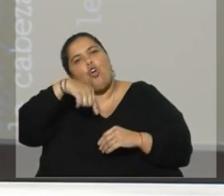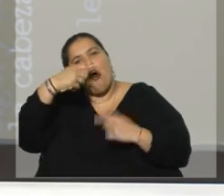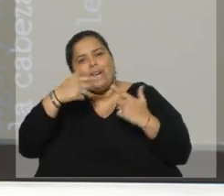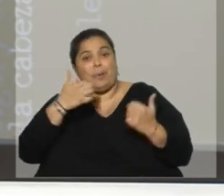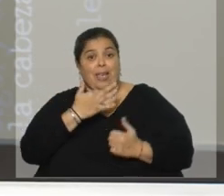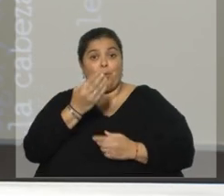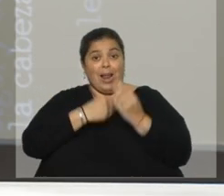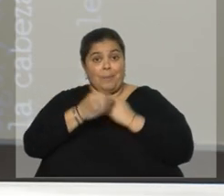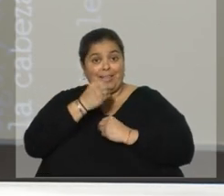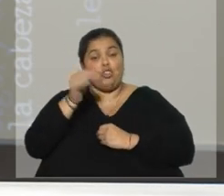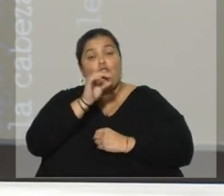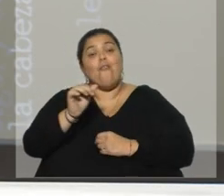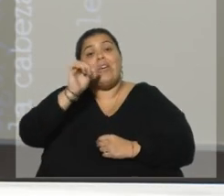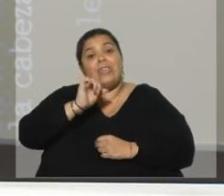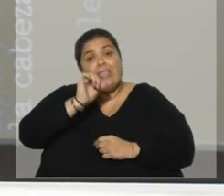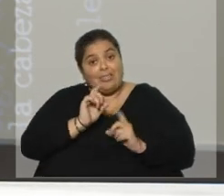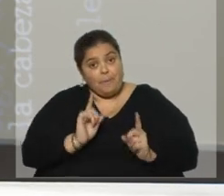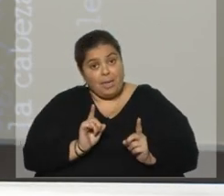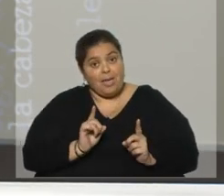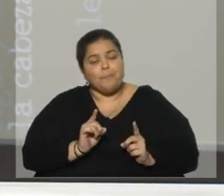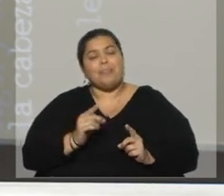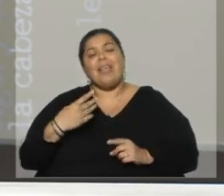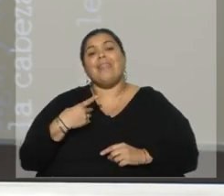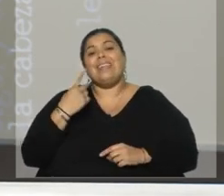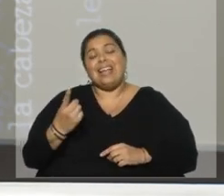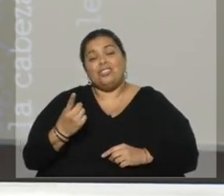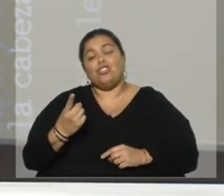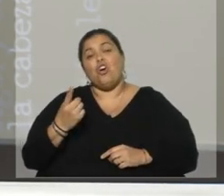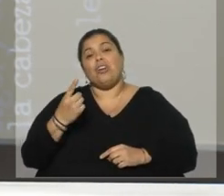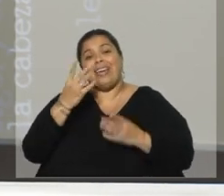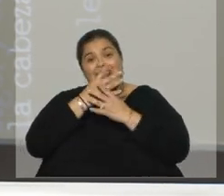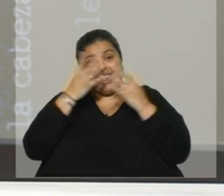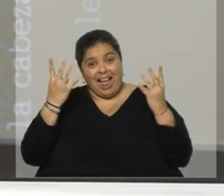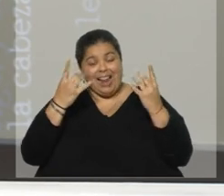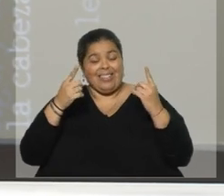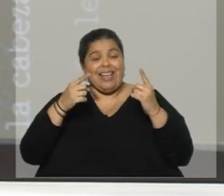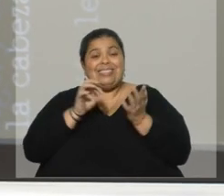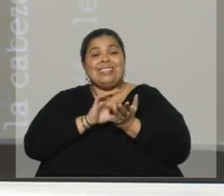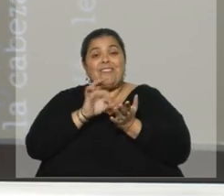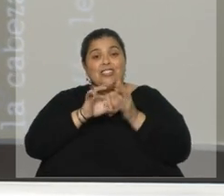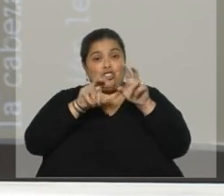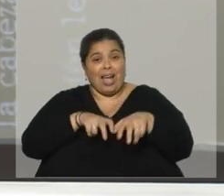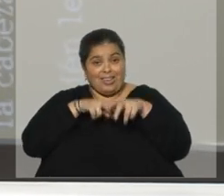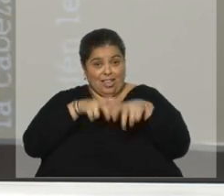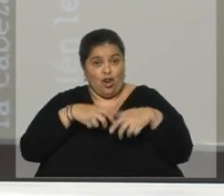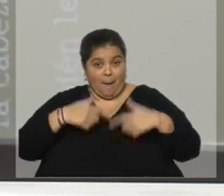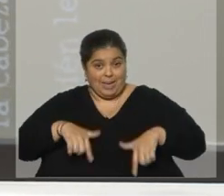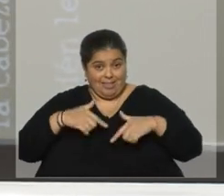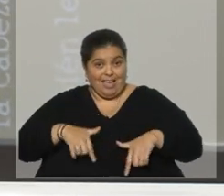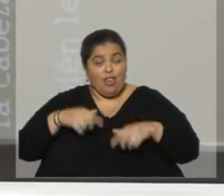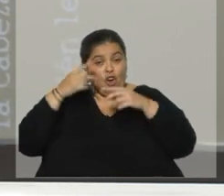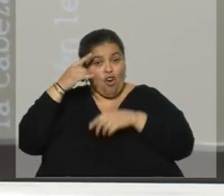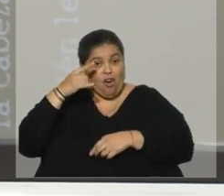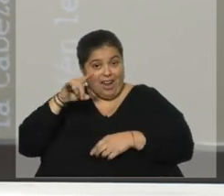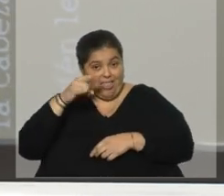alimentación o a las bebidas. La Dirección General de Servicios Agrícolas del Ministerio de Ganadería es el que se encarga justamente del cañamonóxico